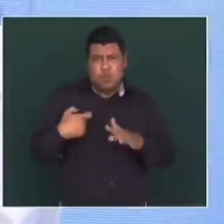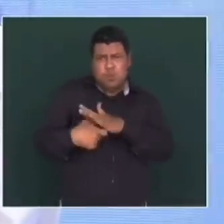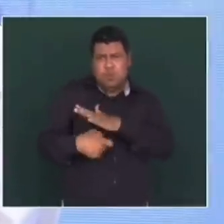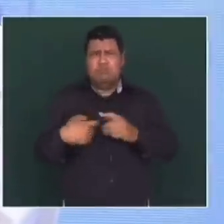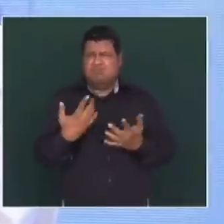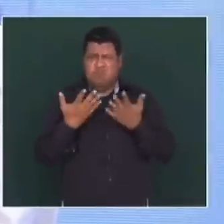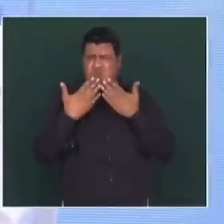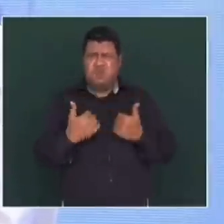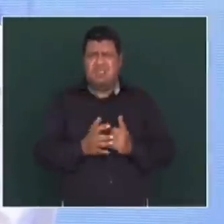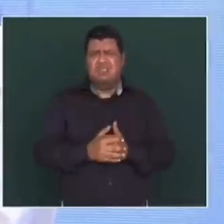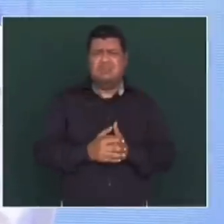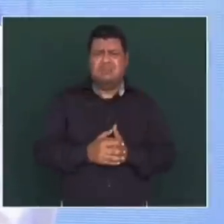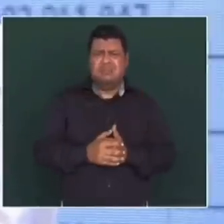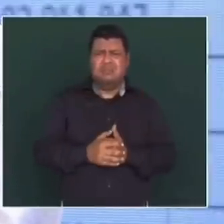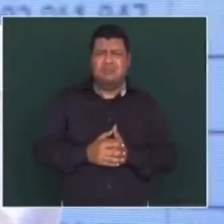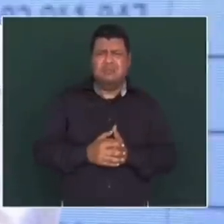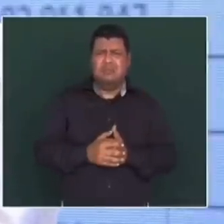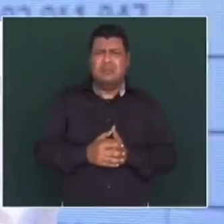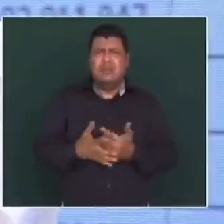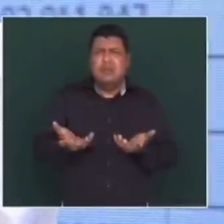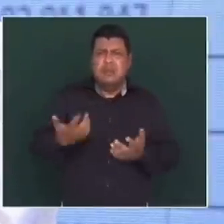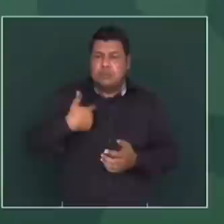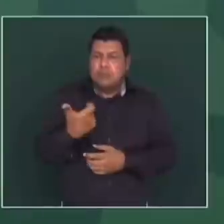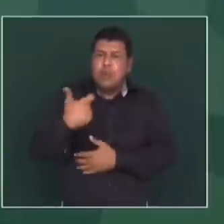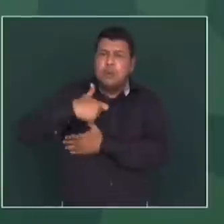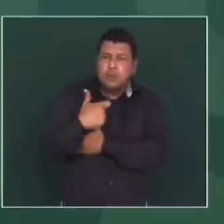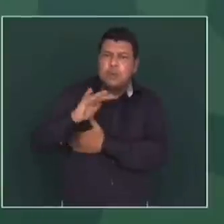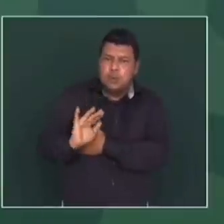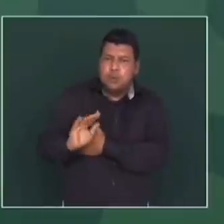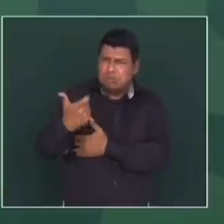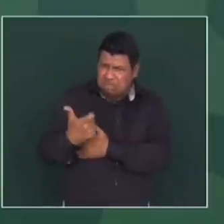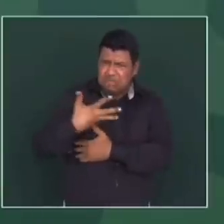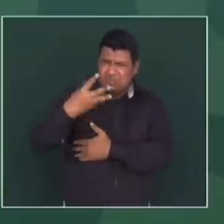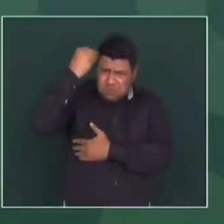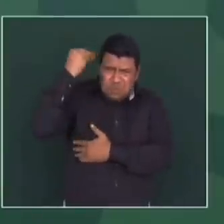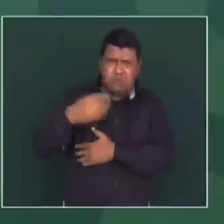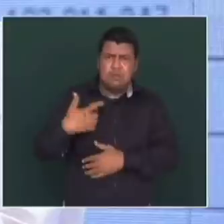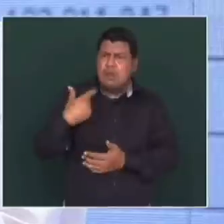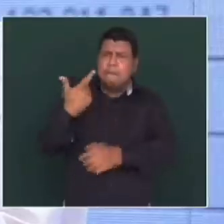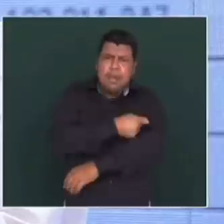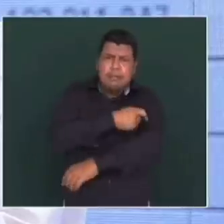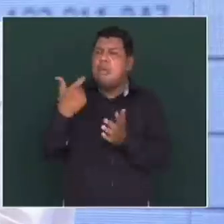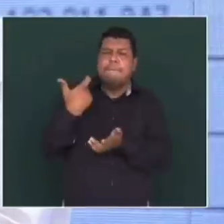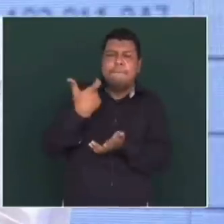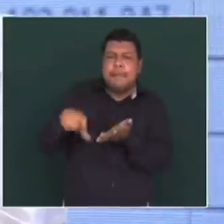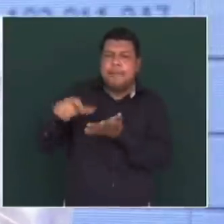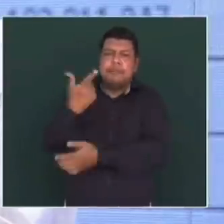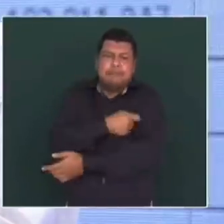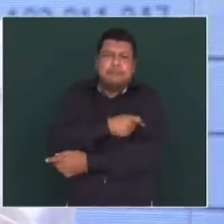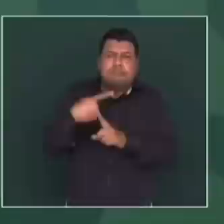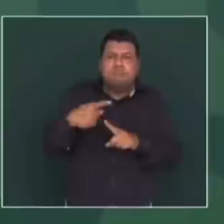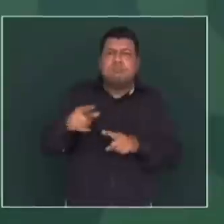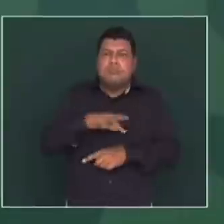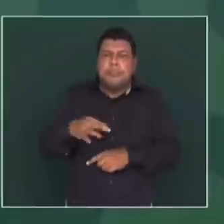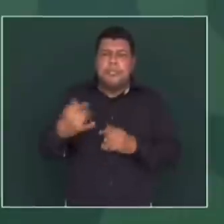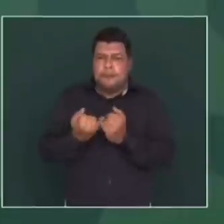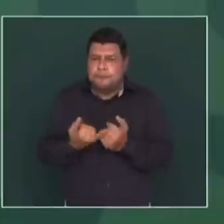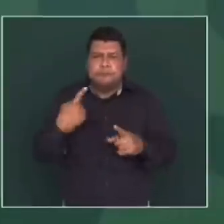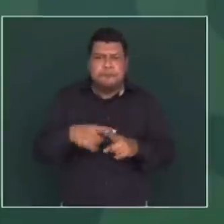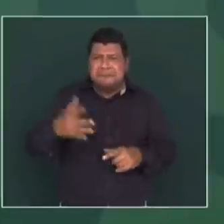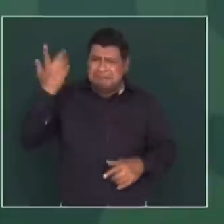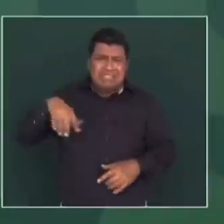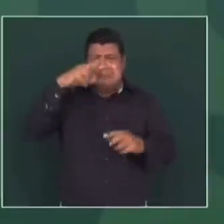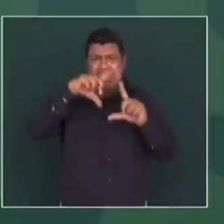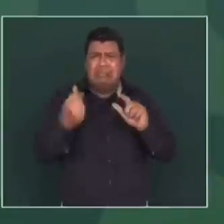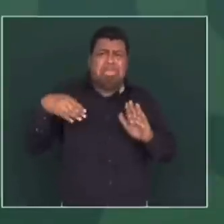corrupción. Y hemos ahorrado y tenemos presupuesto. Y compramos vacunas. Y levantamos del suelo, como